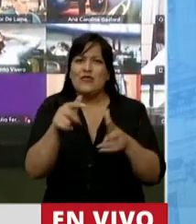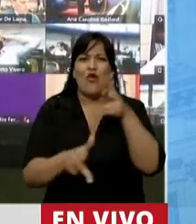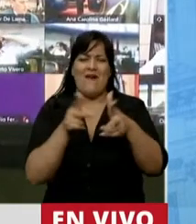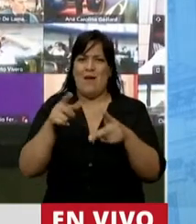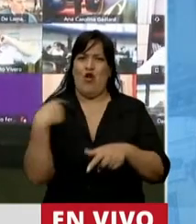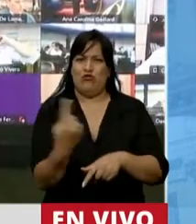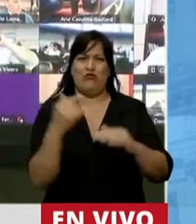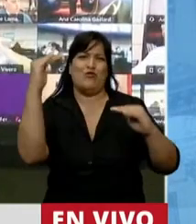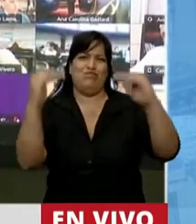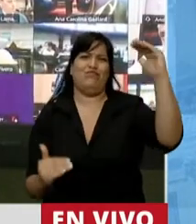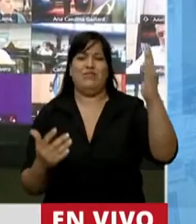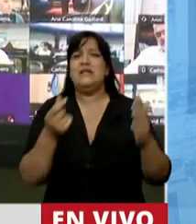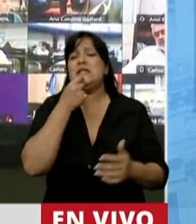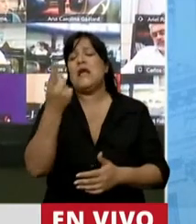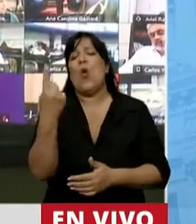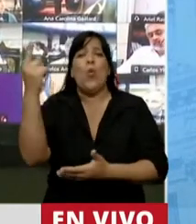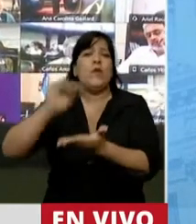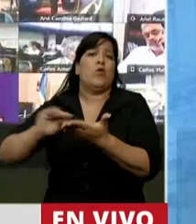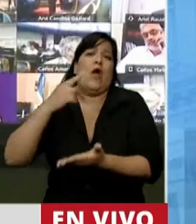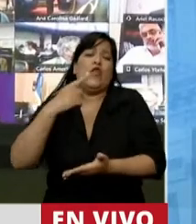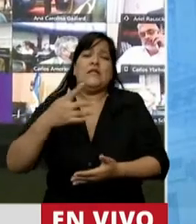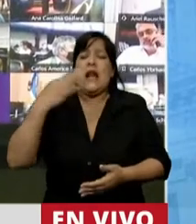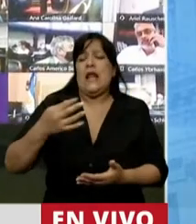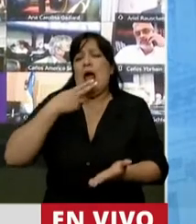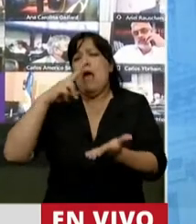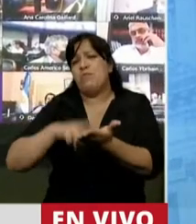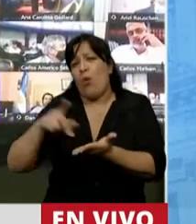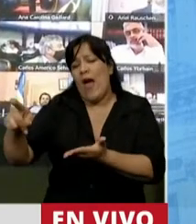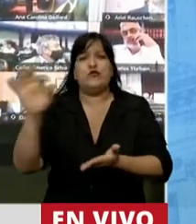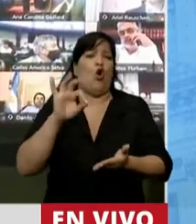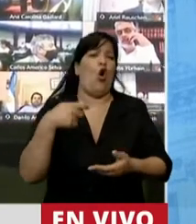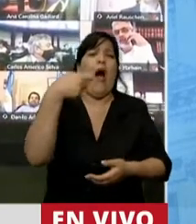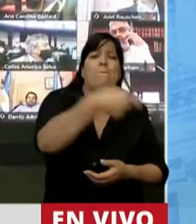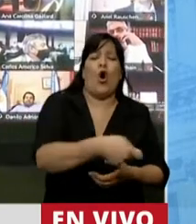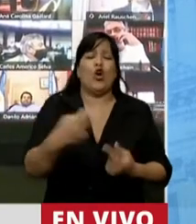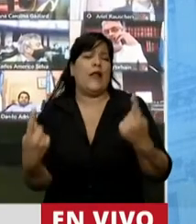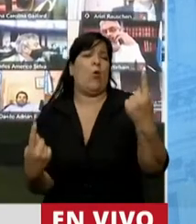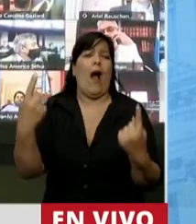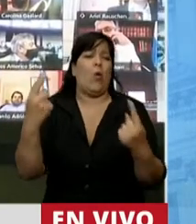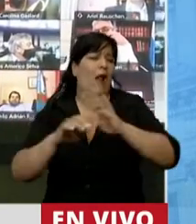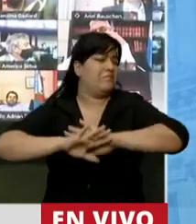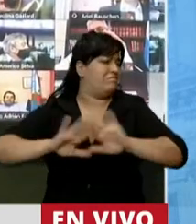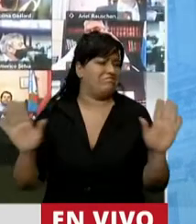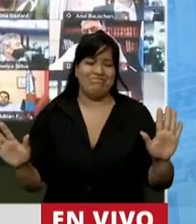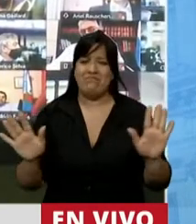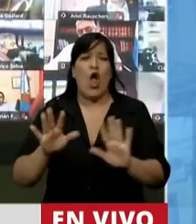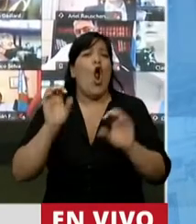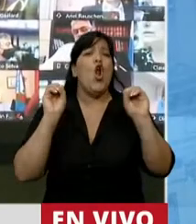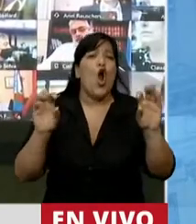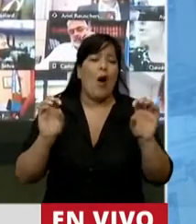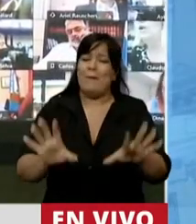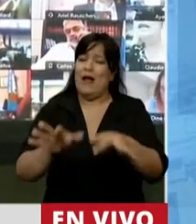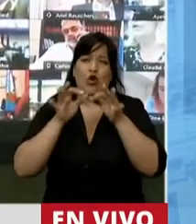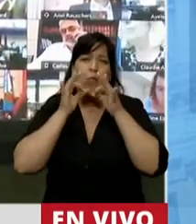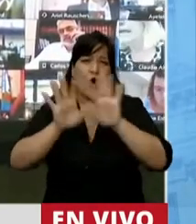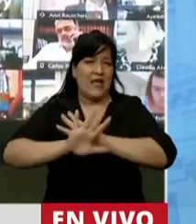hablando. Y si algún diputado dice que en realidad es un impuesto o es un aporte, la verdad, pónganle el nombre que